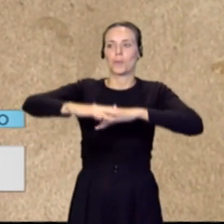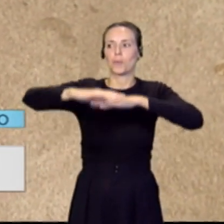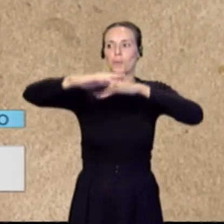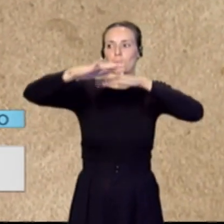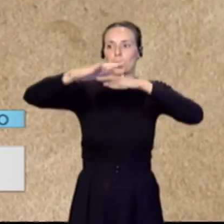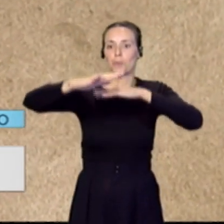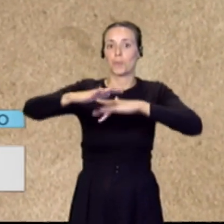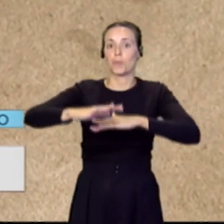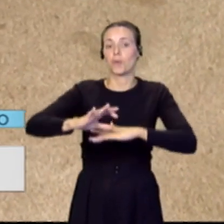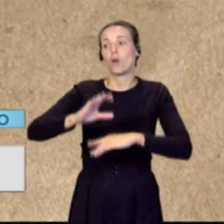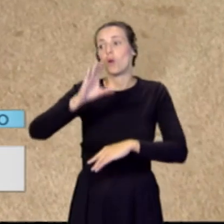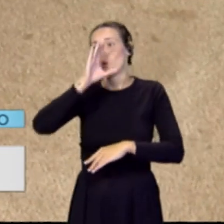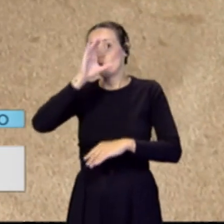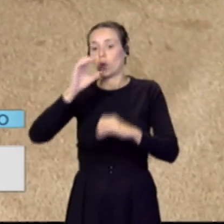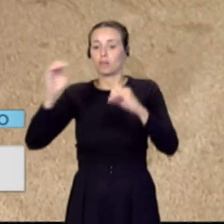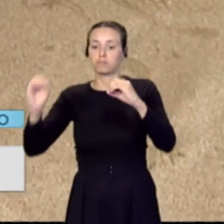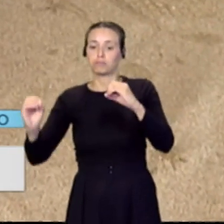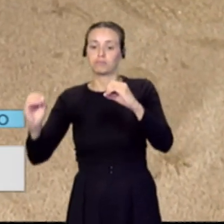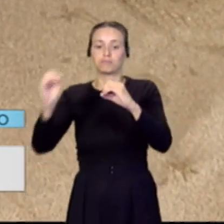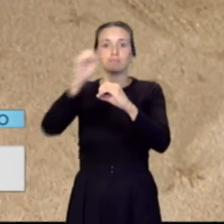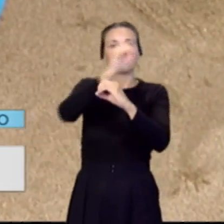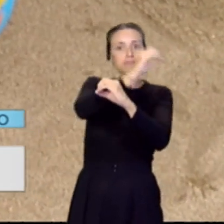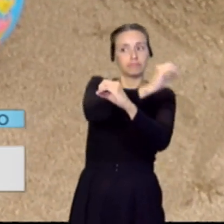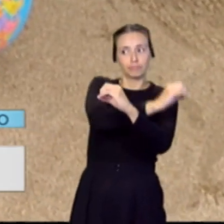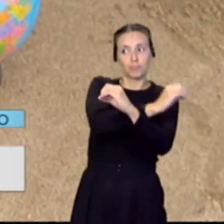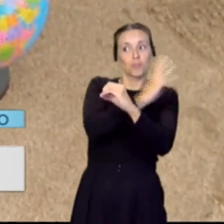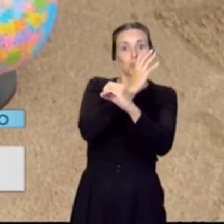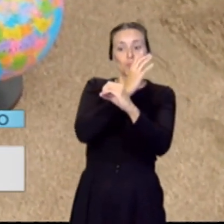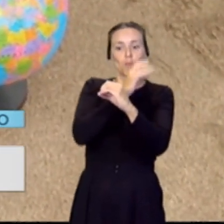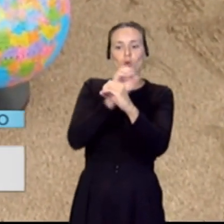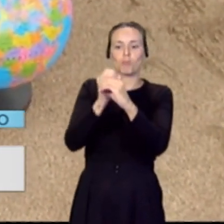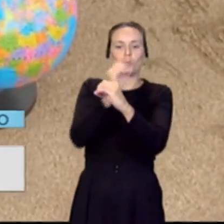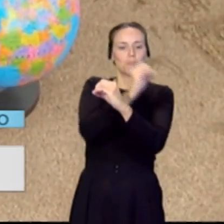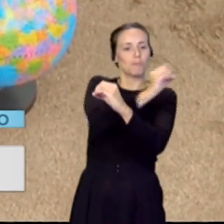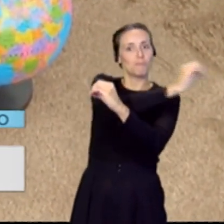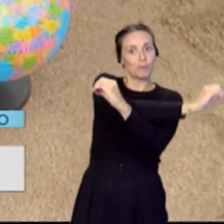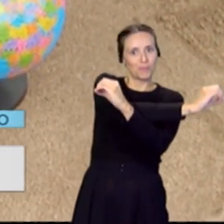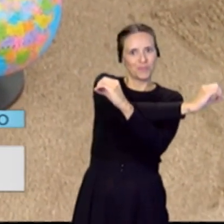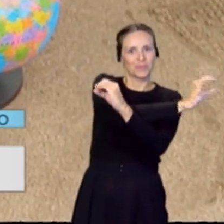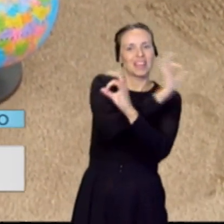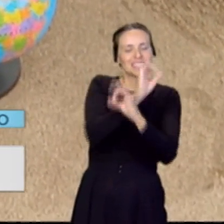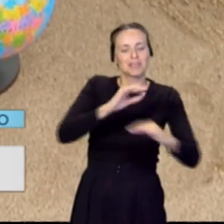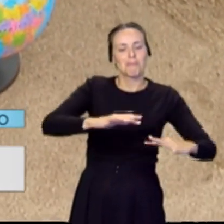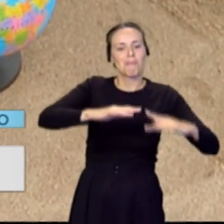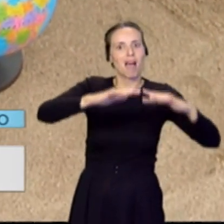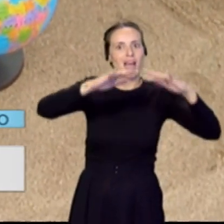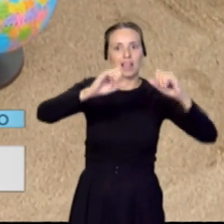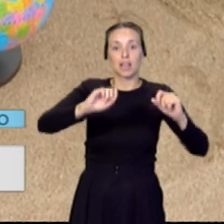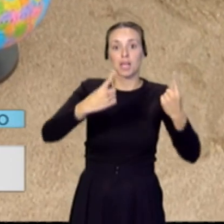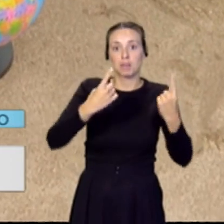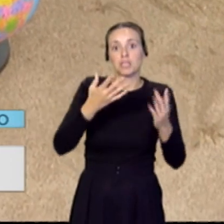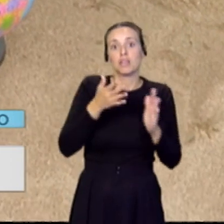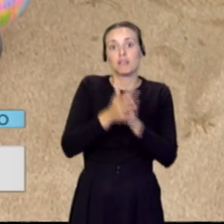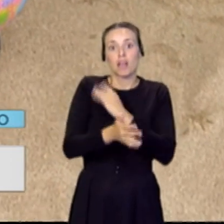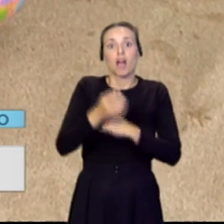en luna nueva, cuando los tres astros están alineados. Pero esto se produce, lógicamente, dos veces al mes, porque